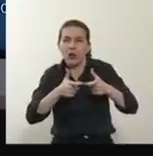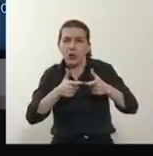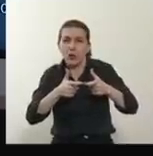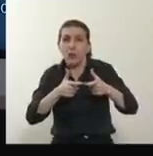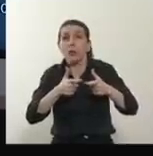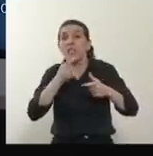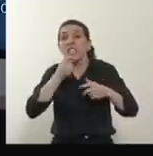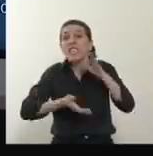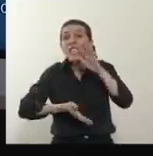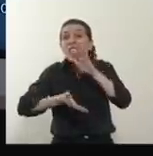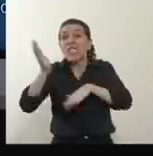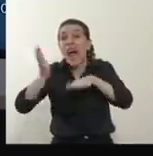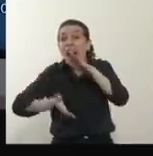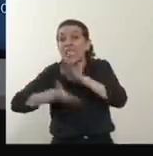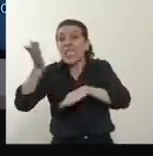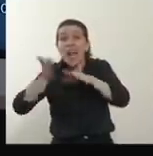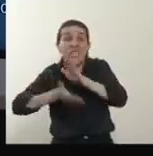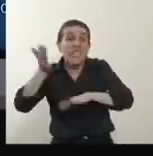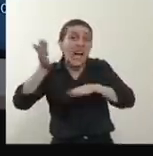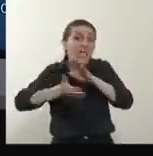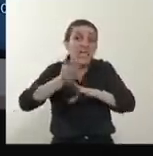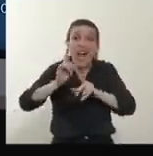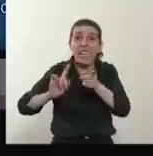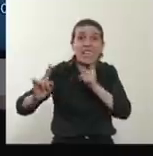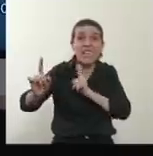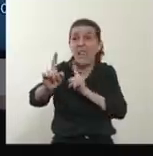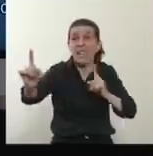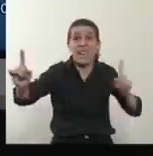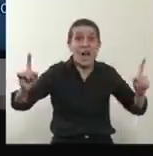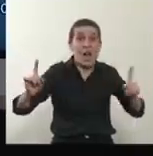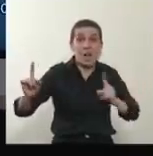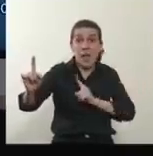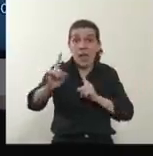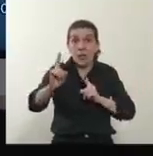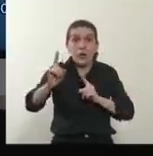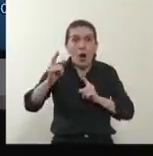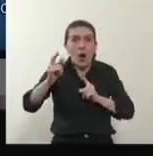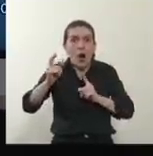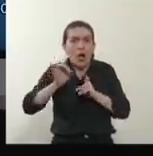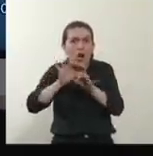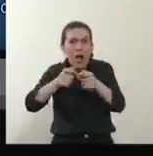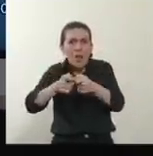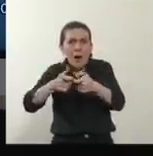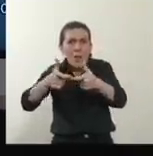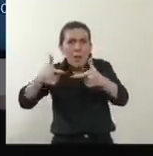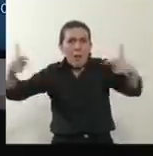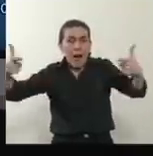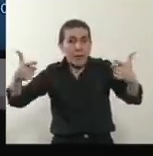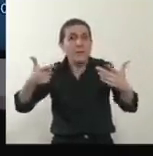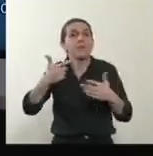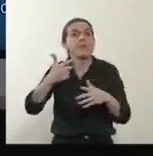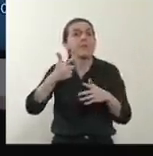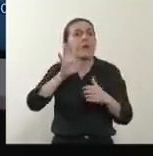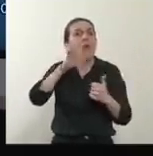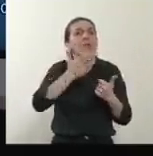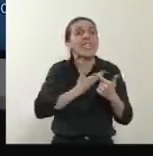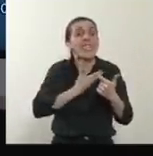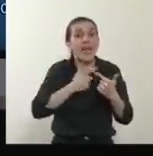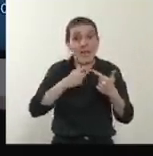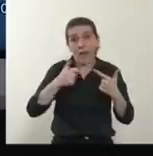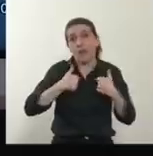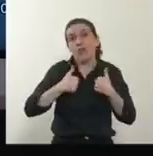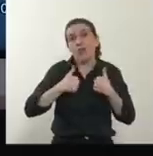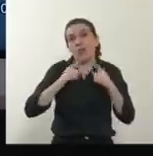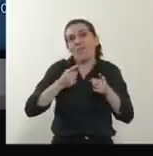lo único que hacemos es crecer en casos. Este es el caso de Santa Fe. Salí de las dos jurisdicciones que